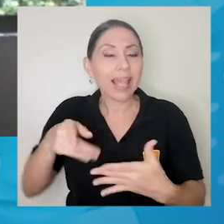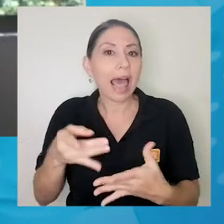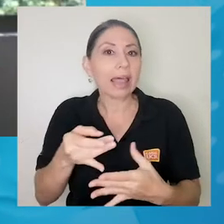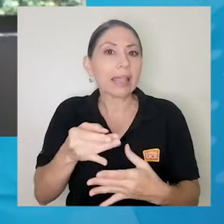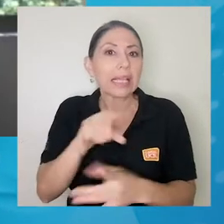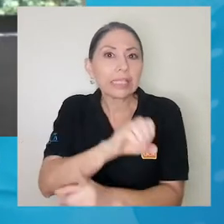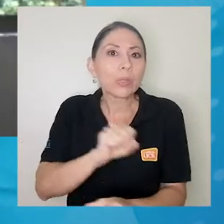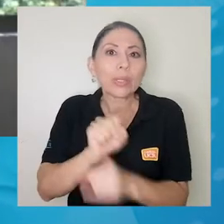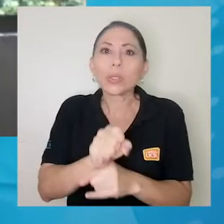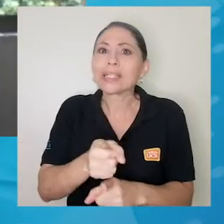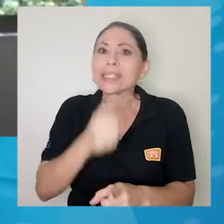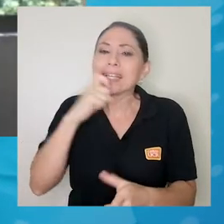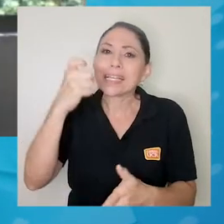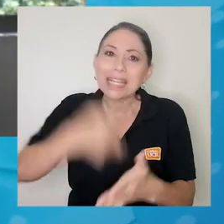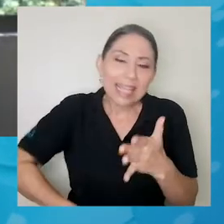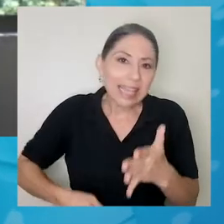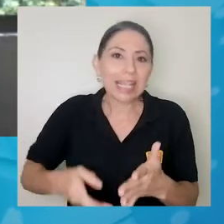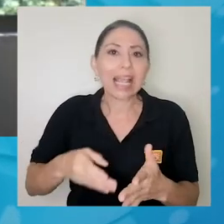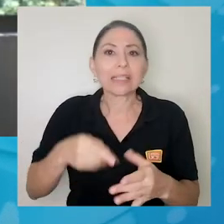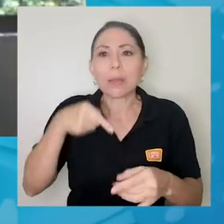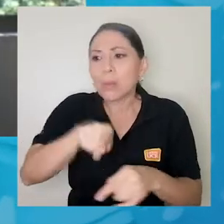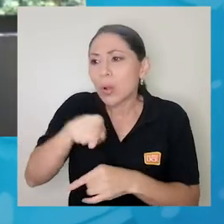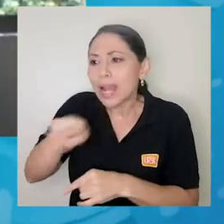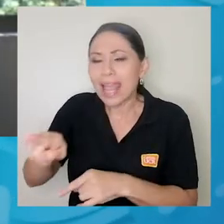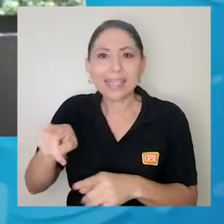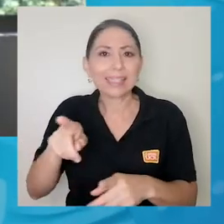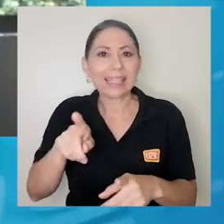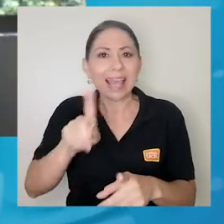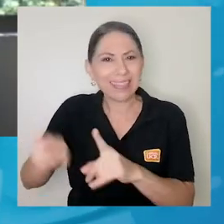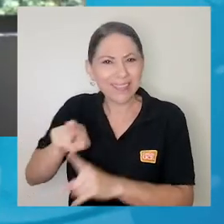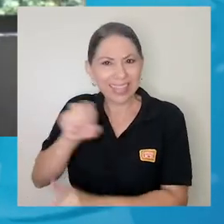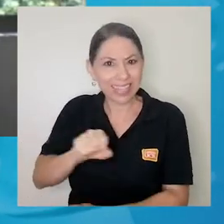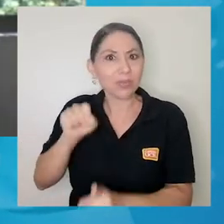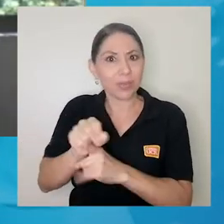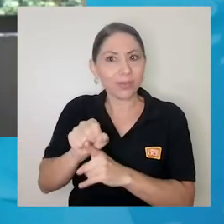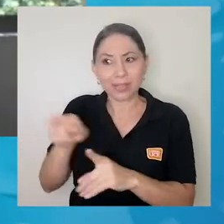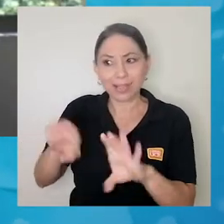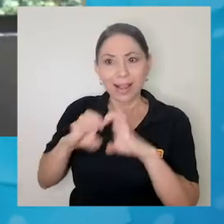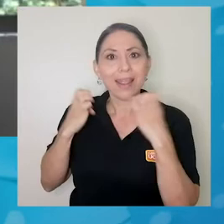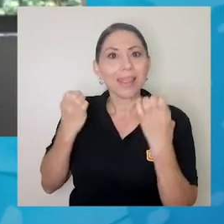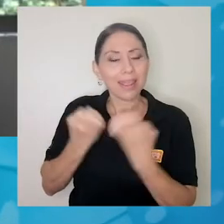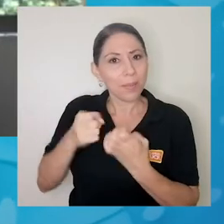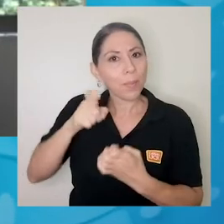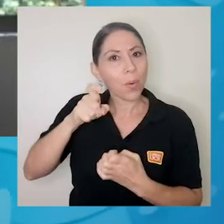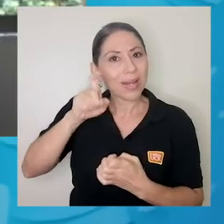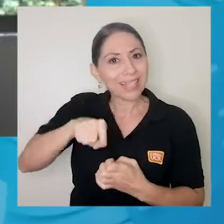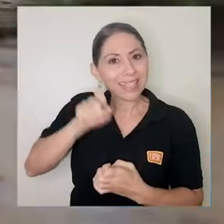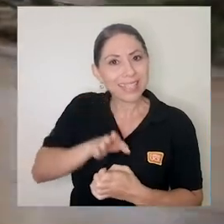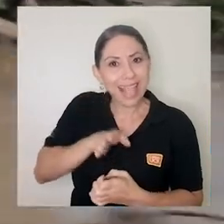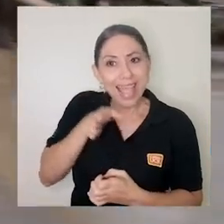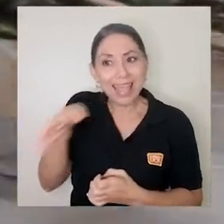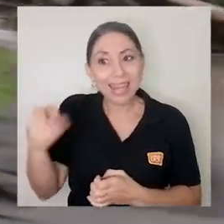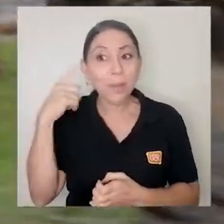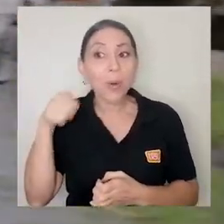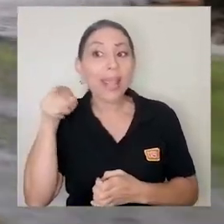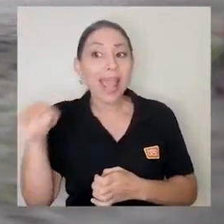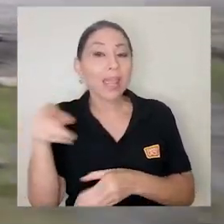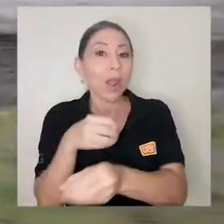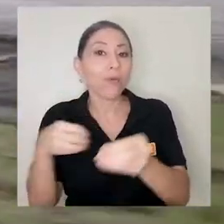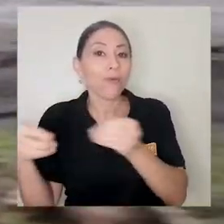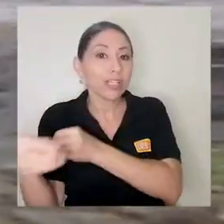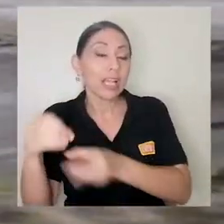casos de violencia, suicidios u otras situaciones, que el equipo se tiene que activar por solicitud de una instancia